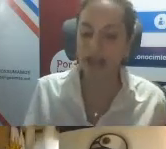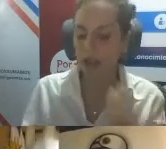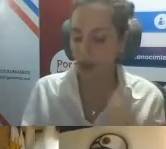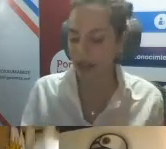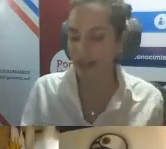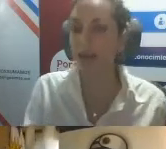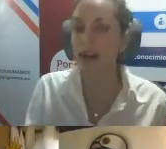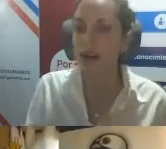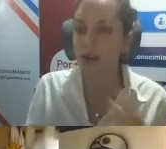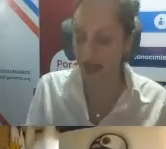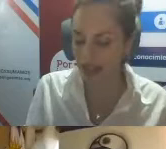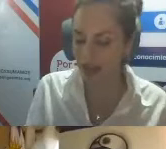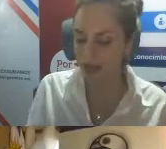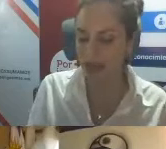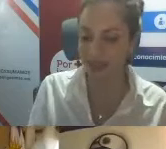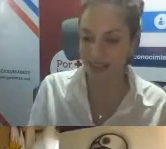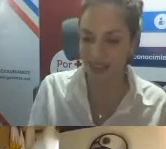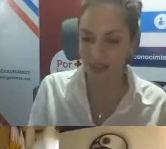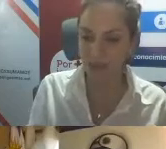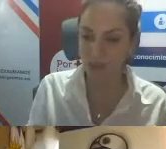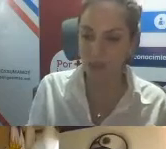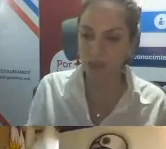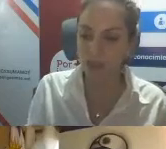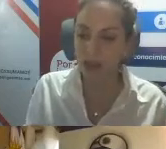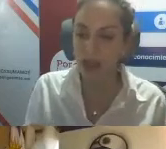social, educativa, formativa, etc.